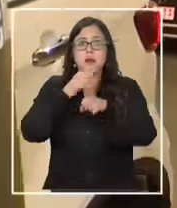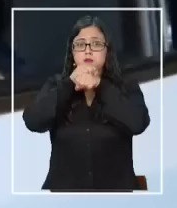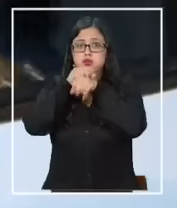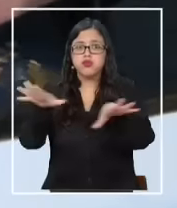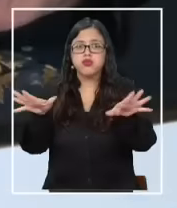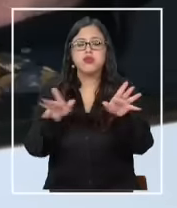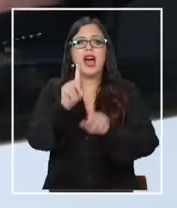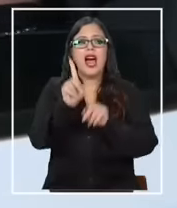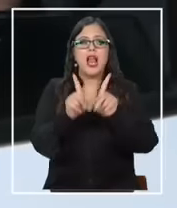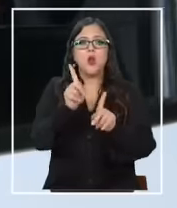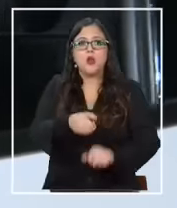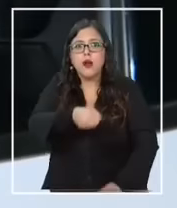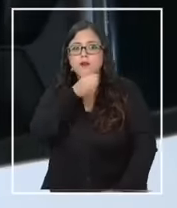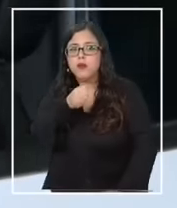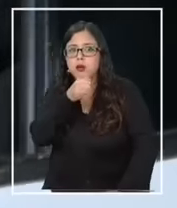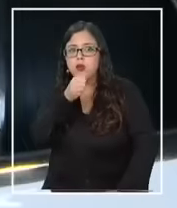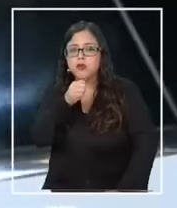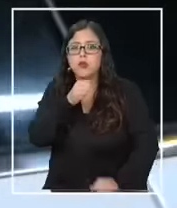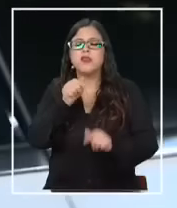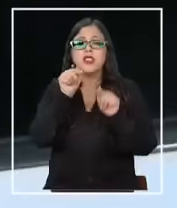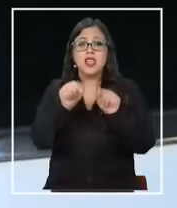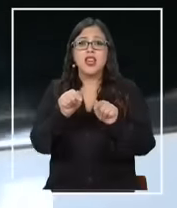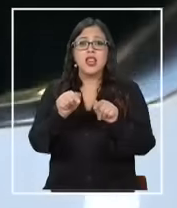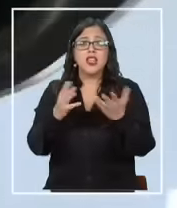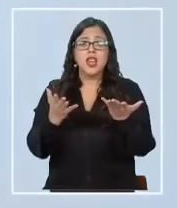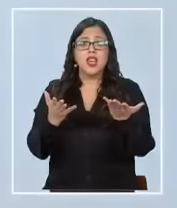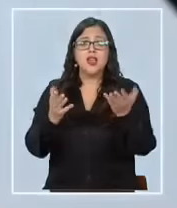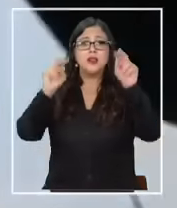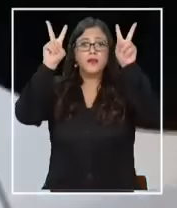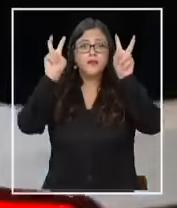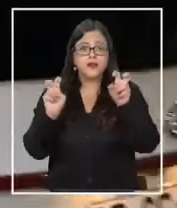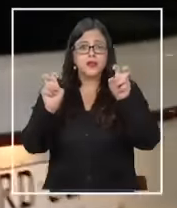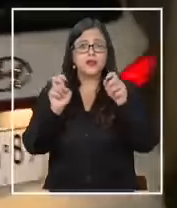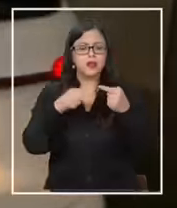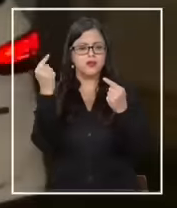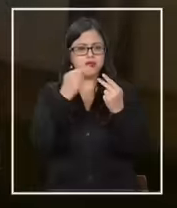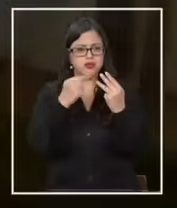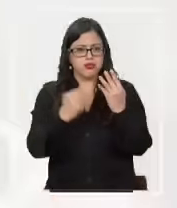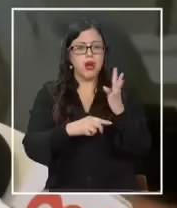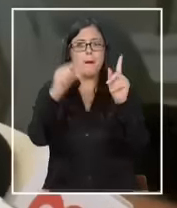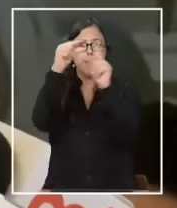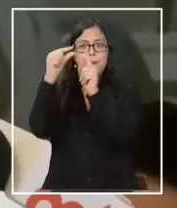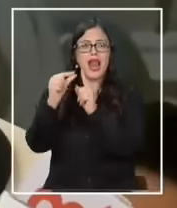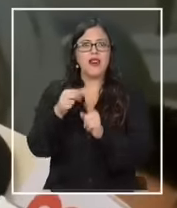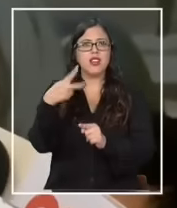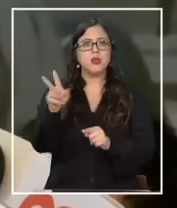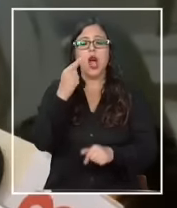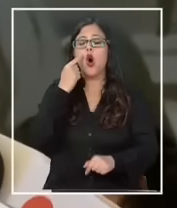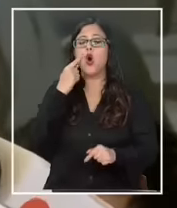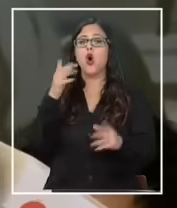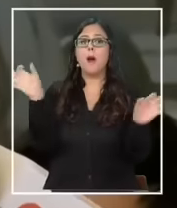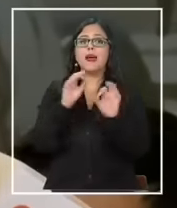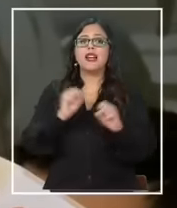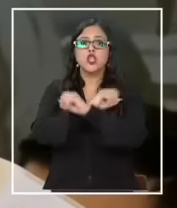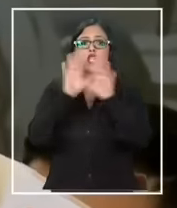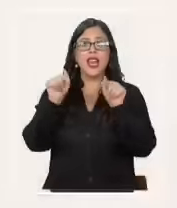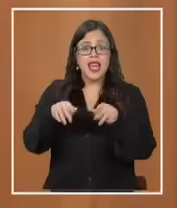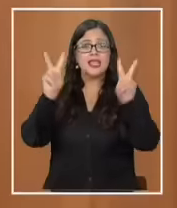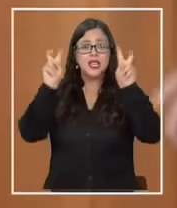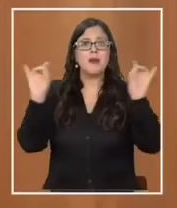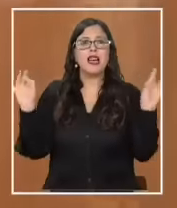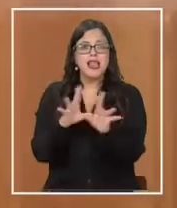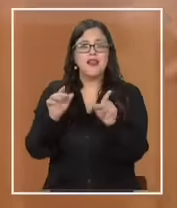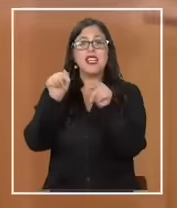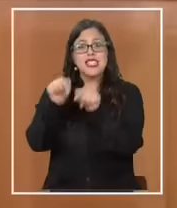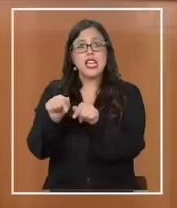a algunos medios de comunicación que textualmente citaron una a una sus palabras. Quiero señalar con toda claridad que este es un hecho gravísimo.